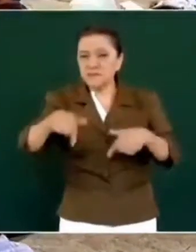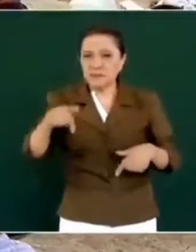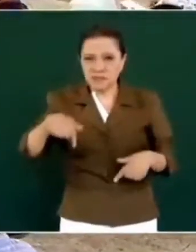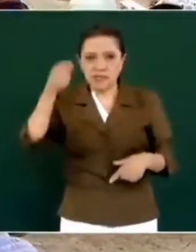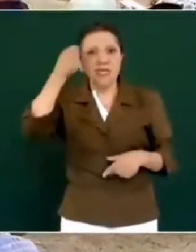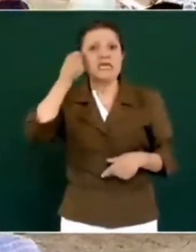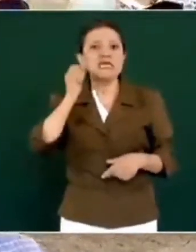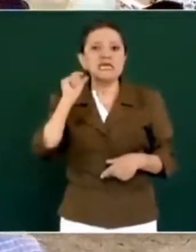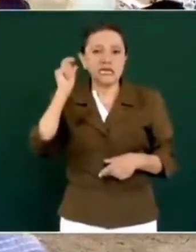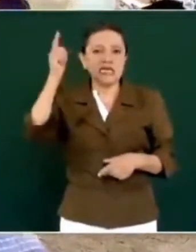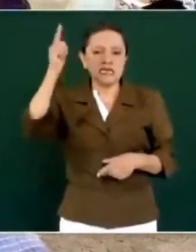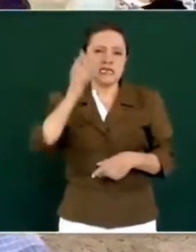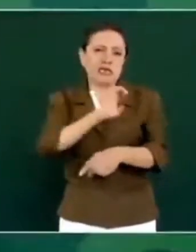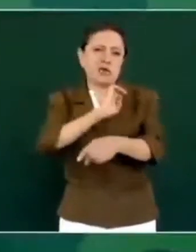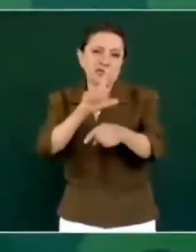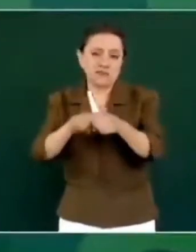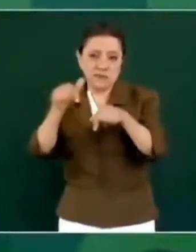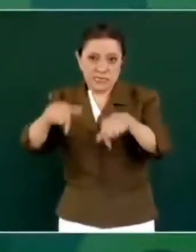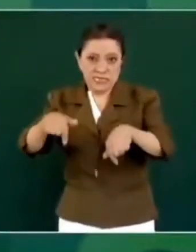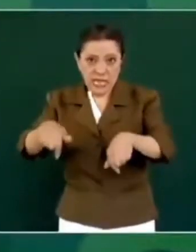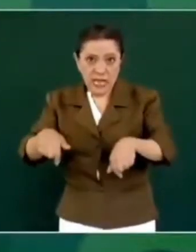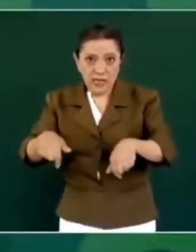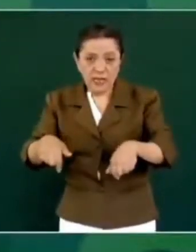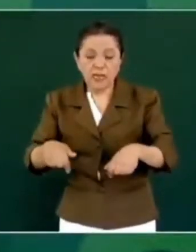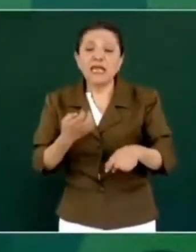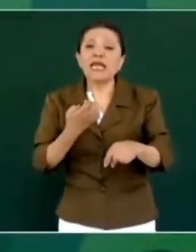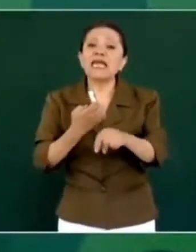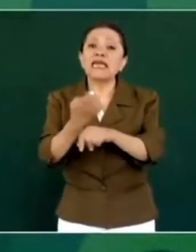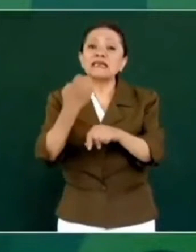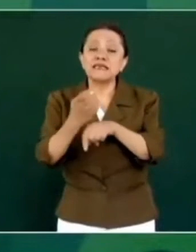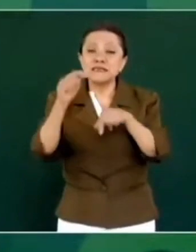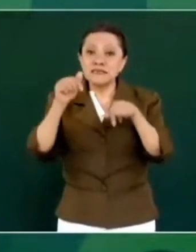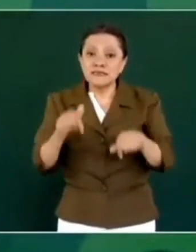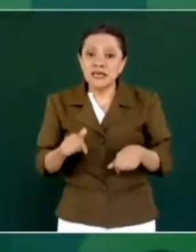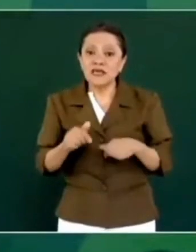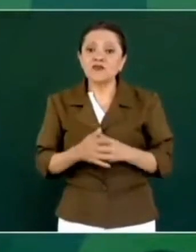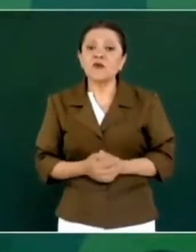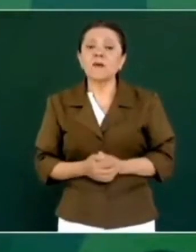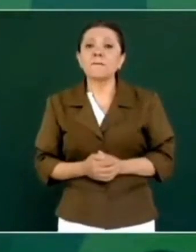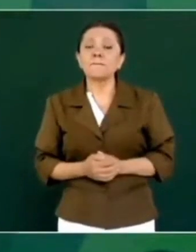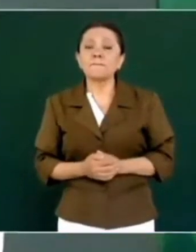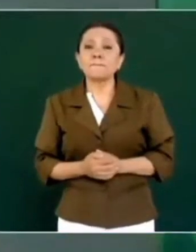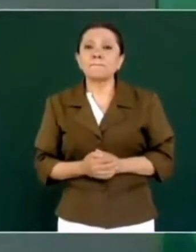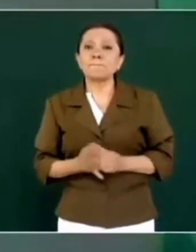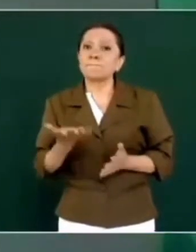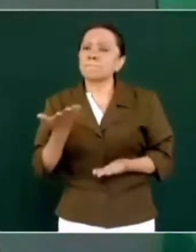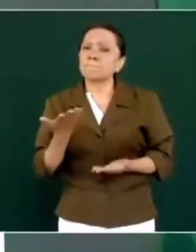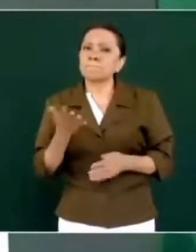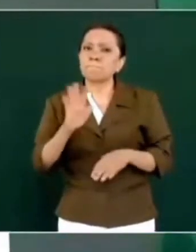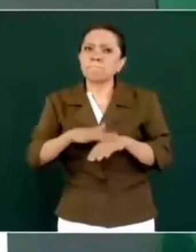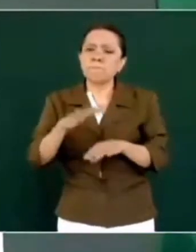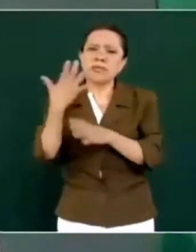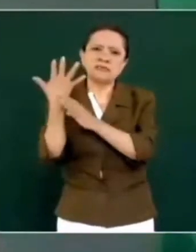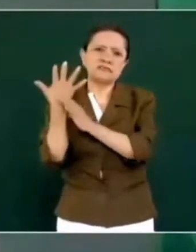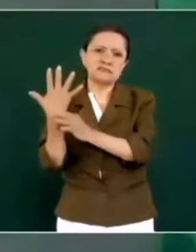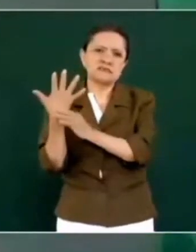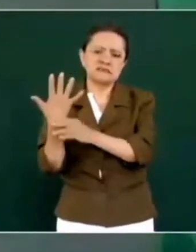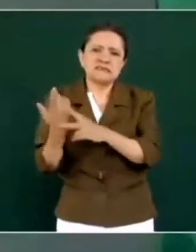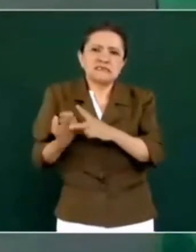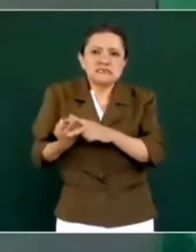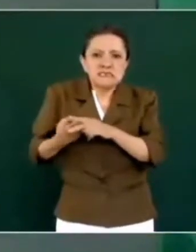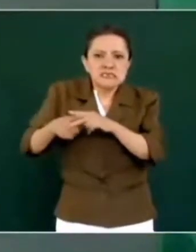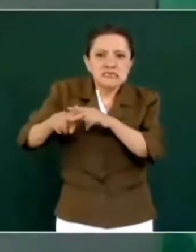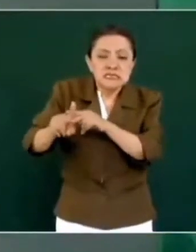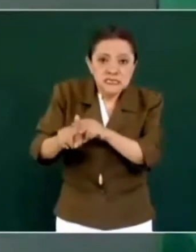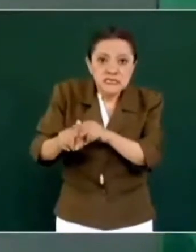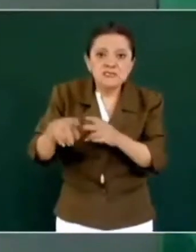manera especial, es el Estado precursor, iniciador del